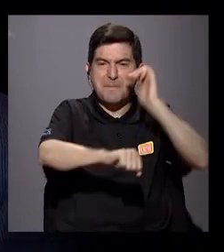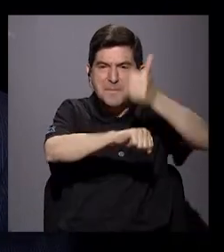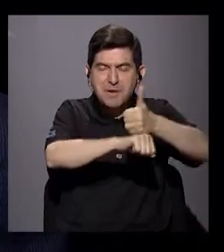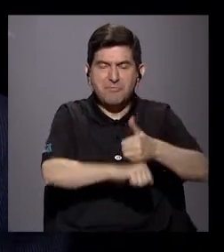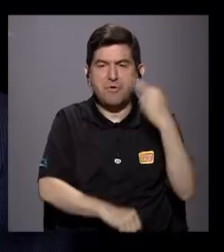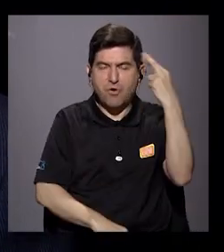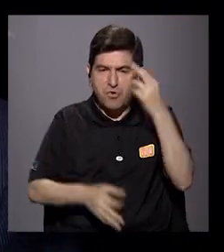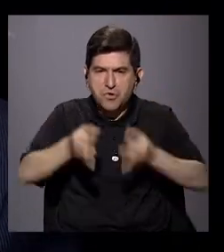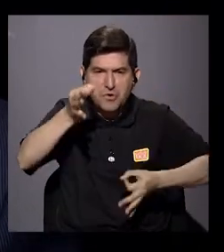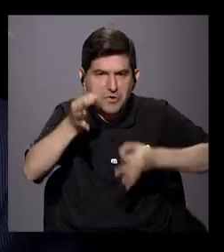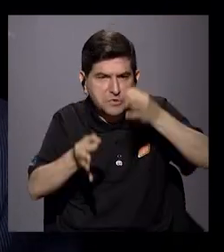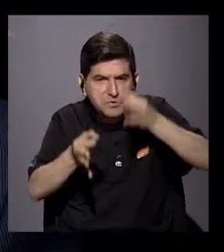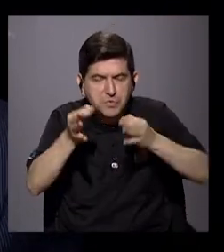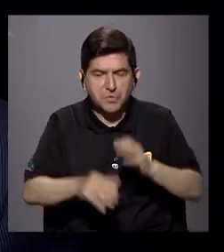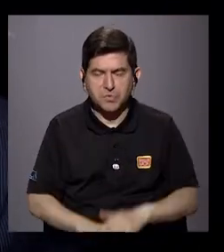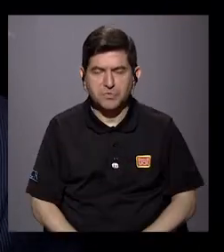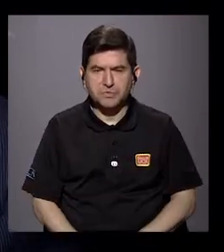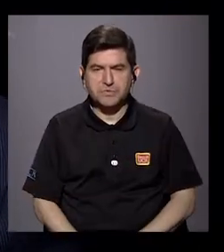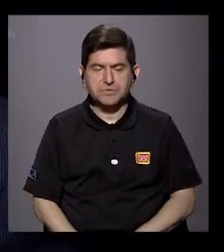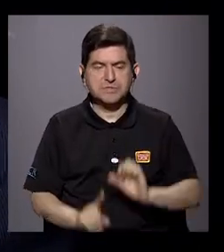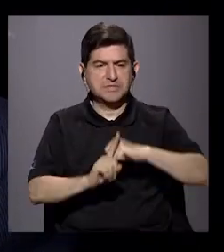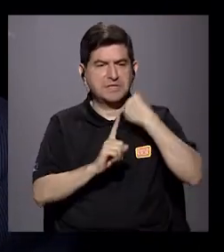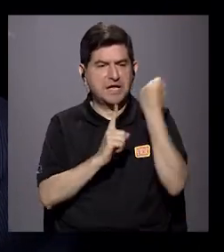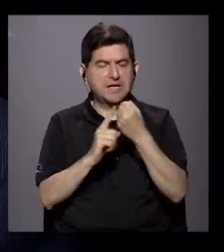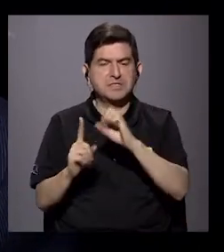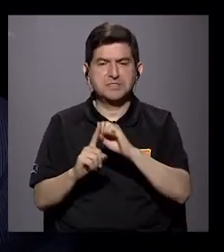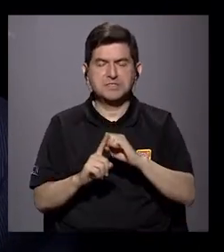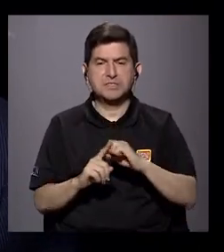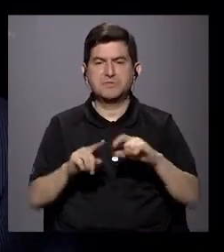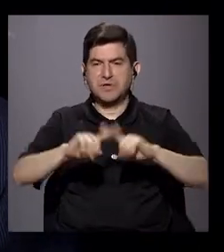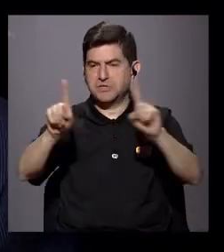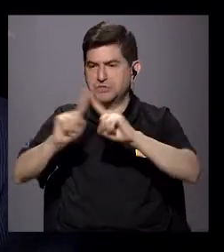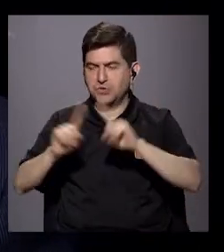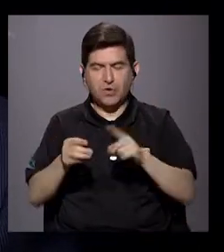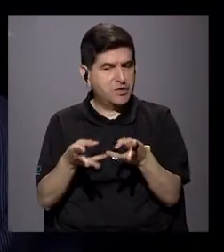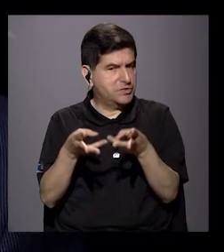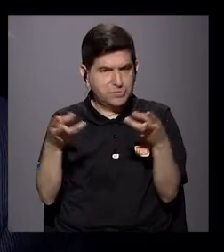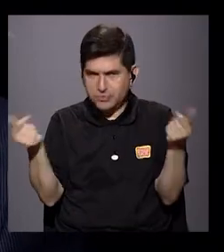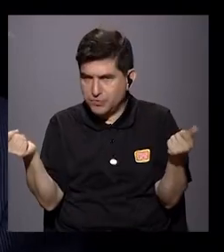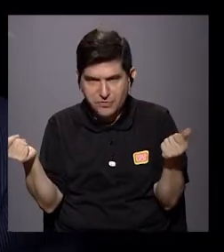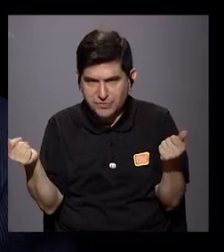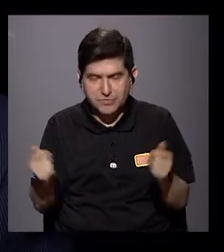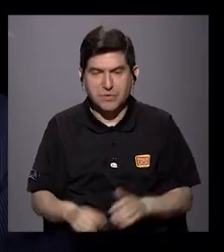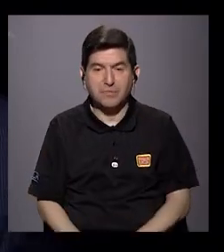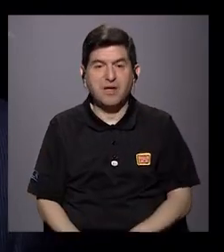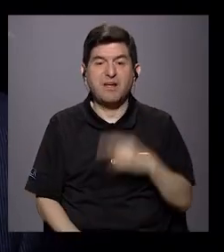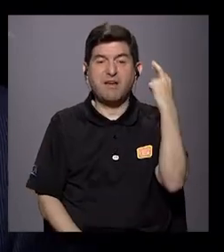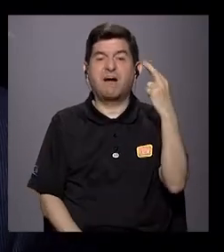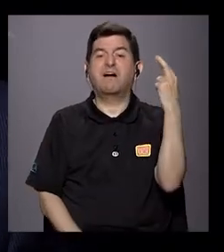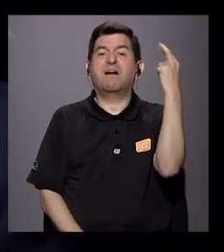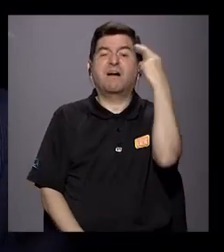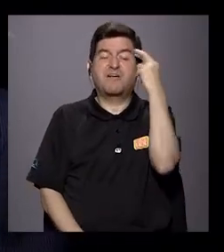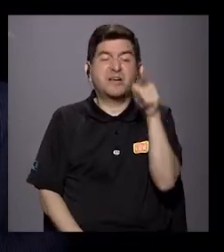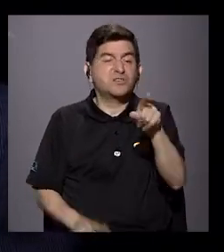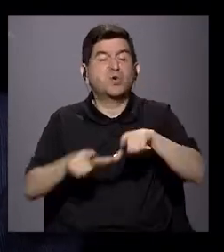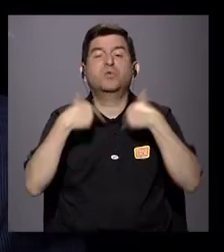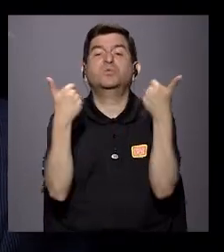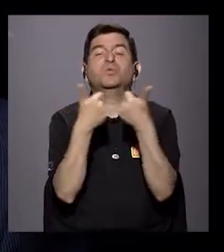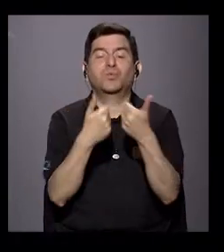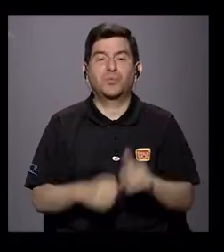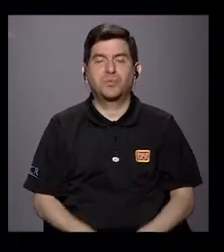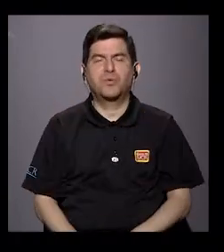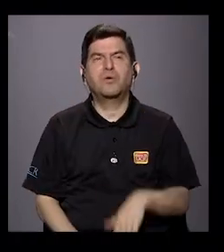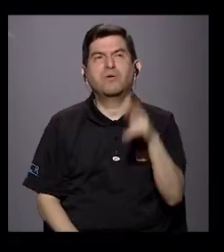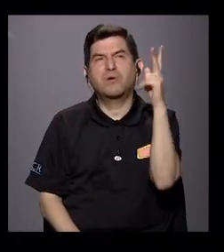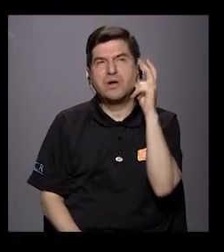para justificar que determinadas situaciones de la sociedad que no han estado resueltas, obedecen a esos grupos.